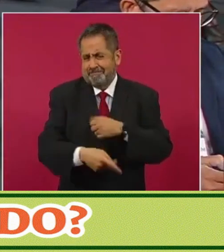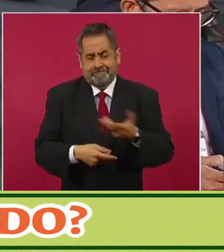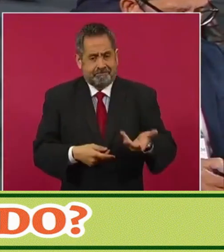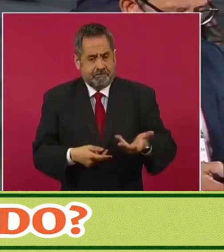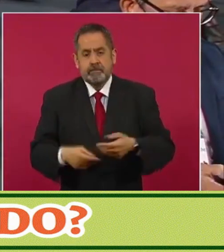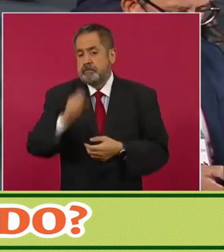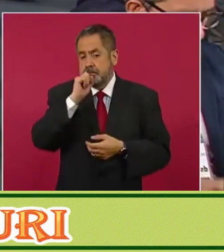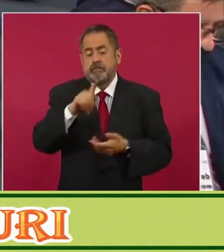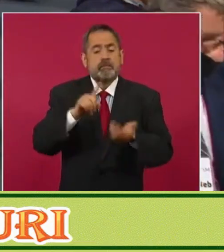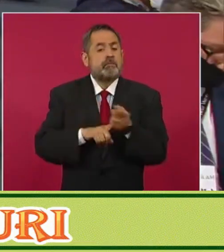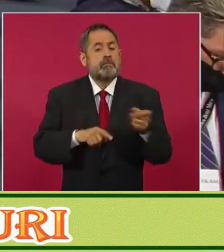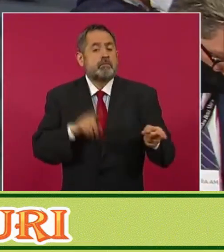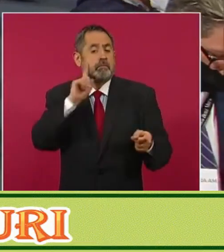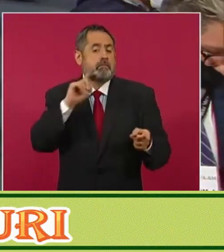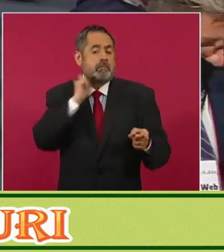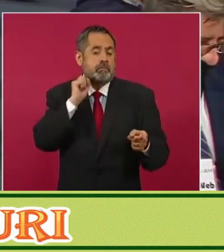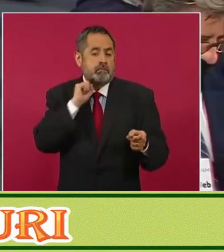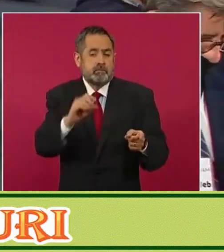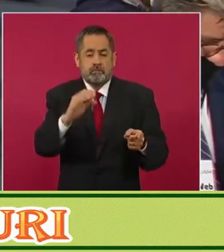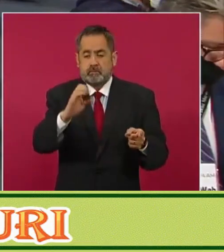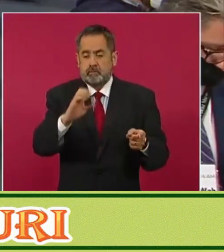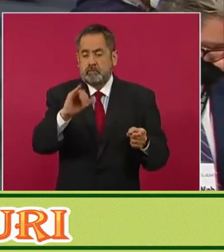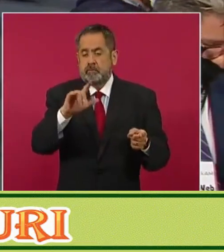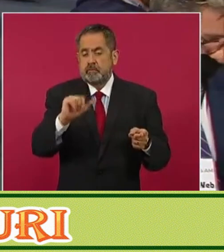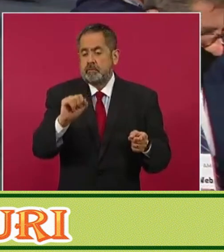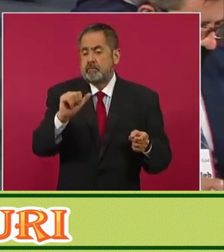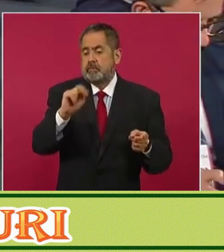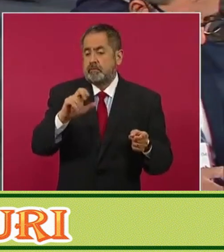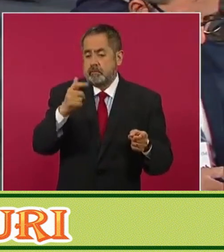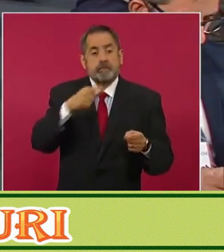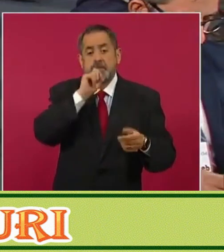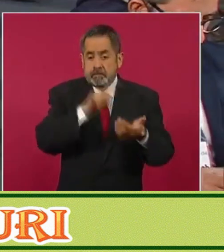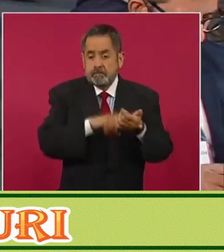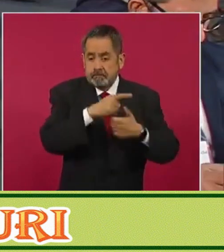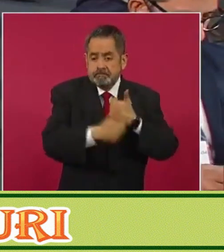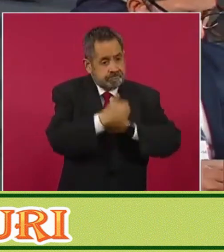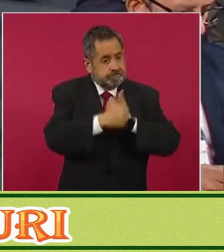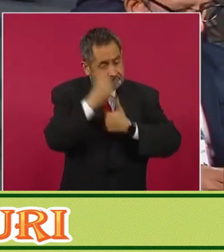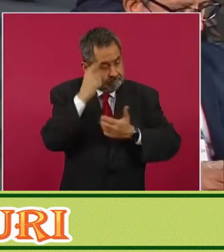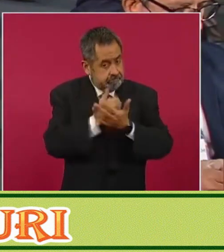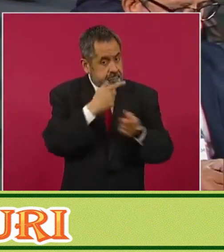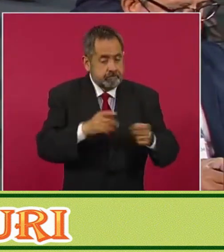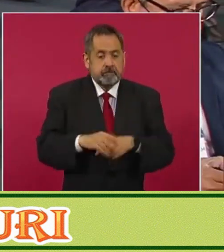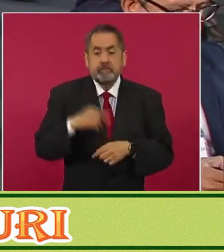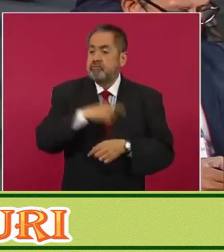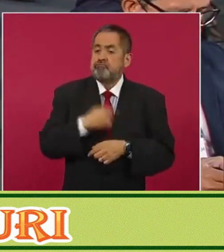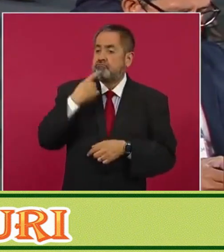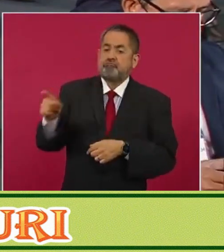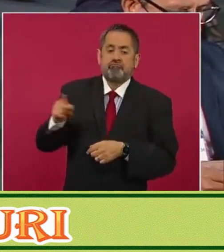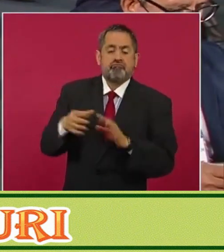estuvo precisamente la senadora Cecilia Sánchez, que también está contendiendo. Y bueno, pues ella denunció